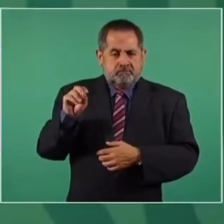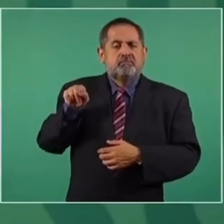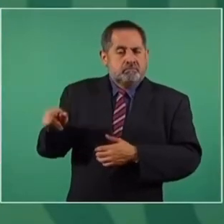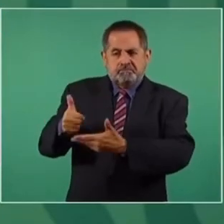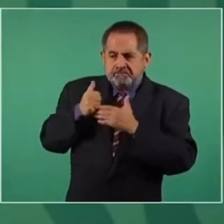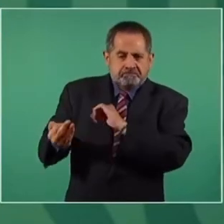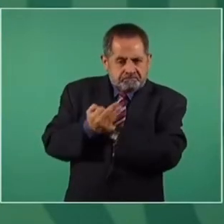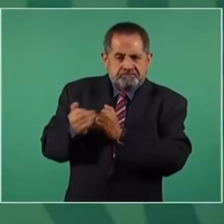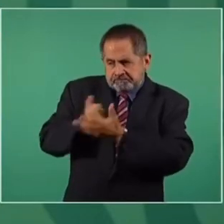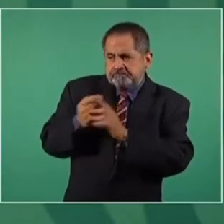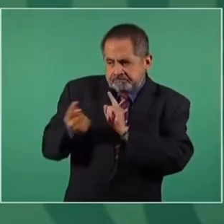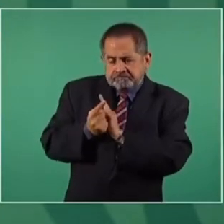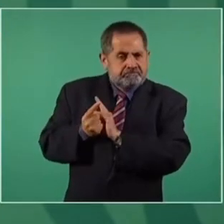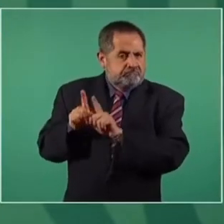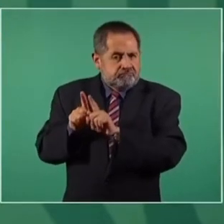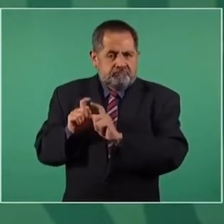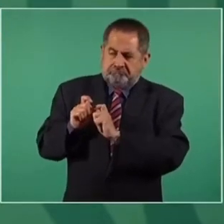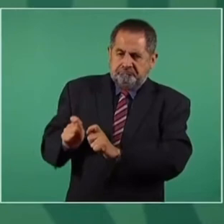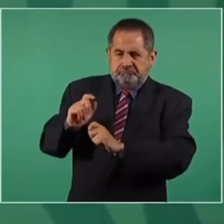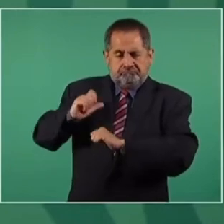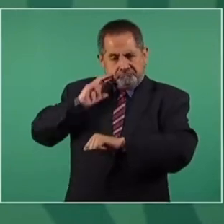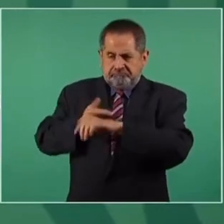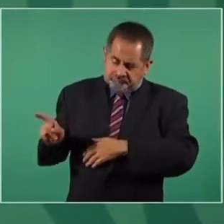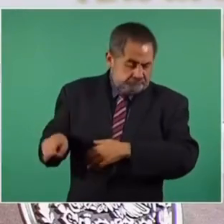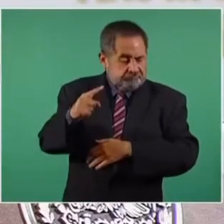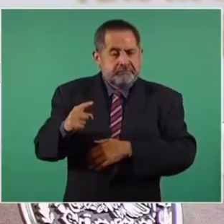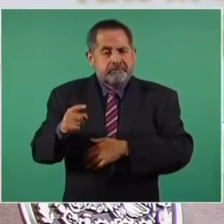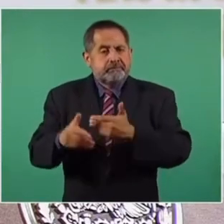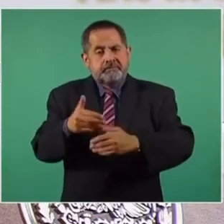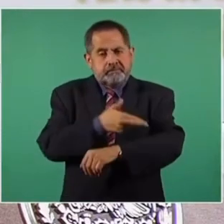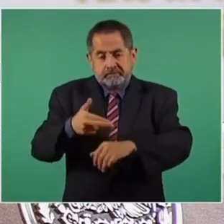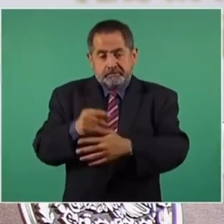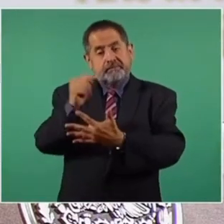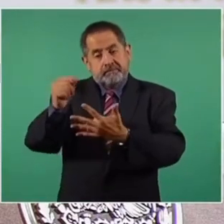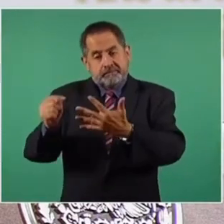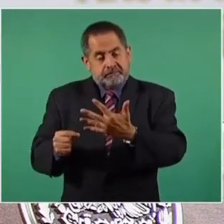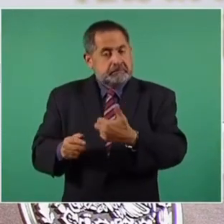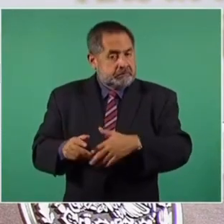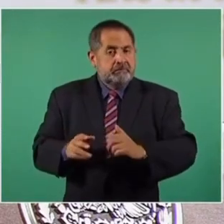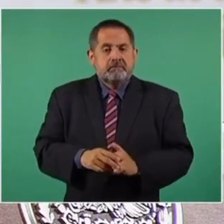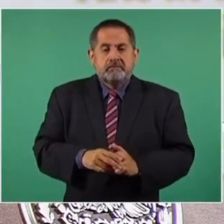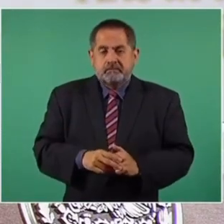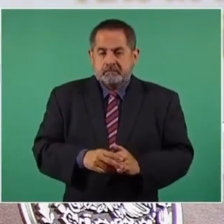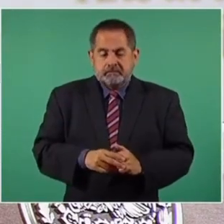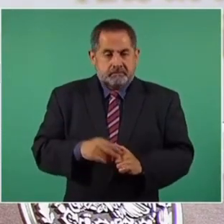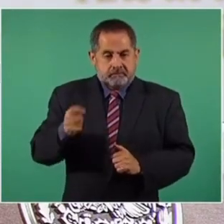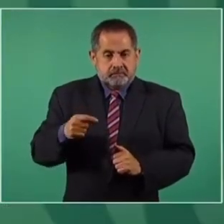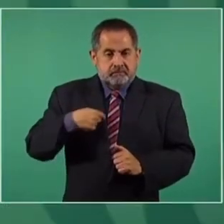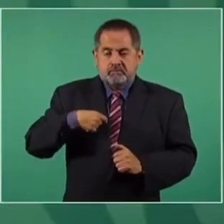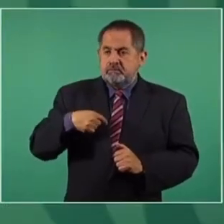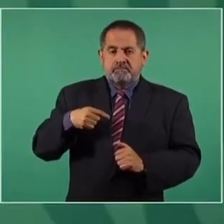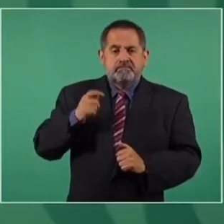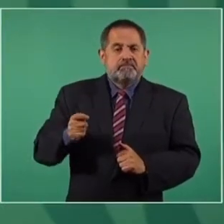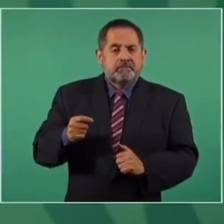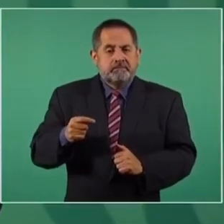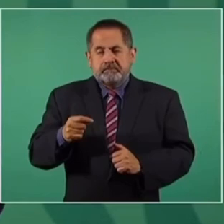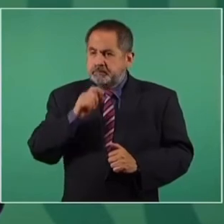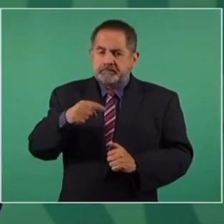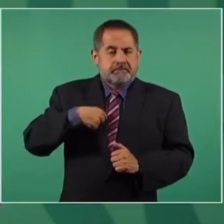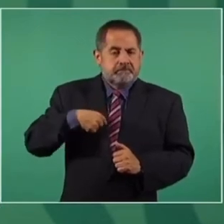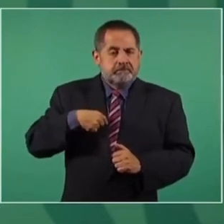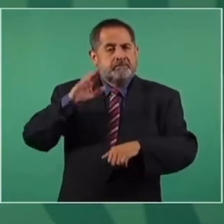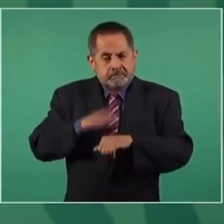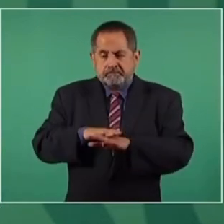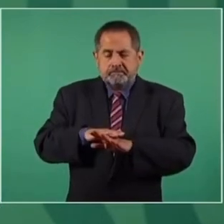para que él se haga cargo de todos estos asuntos y que yo tenga también